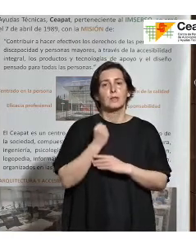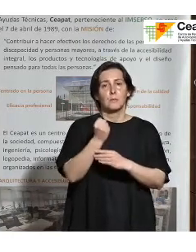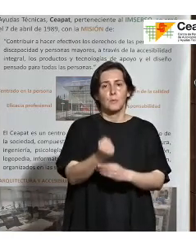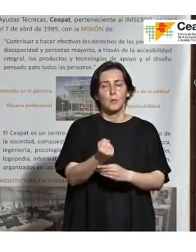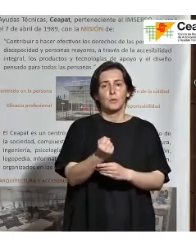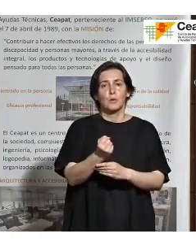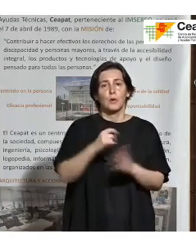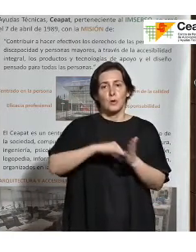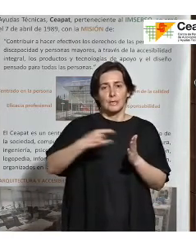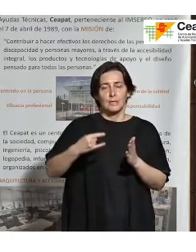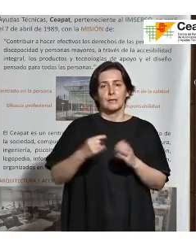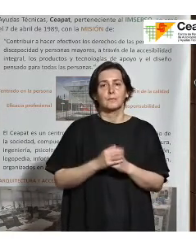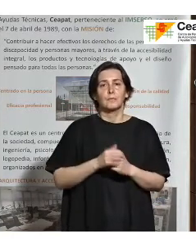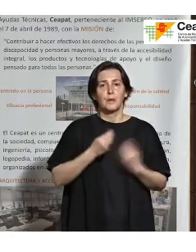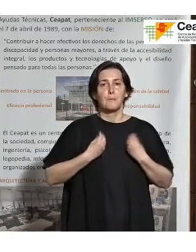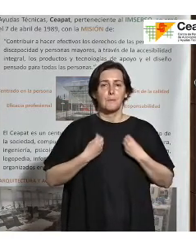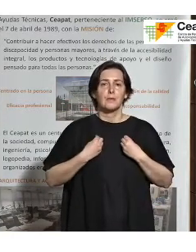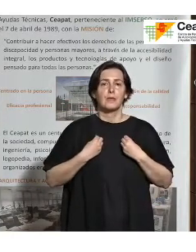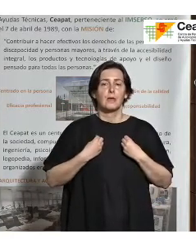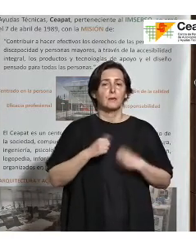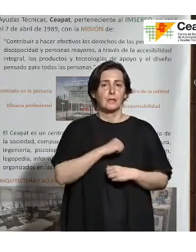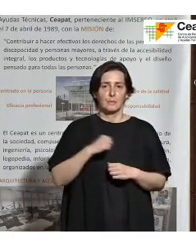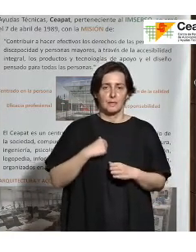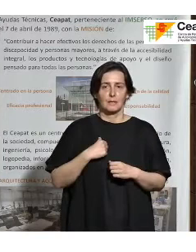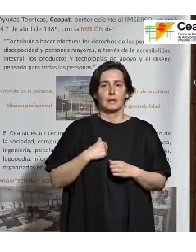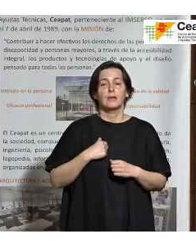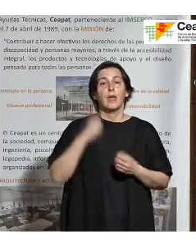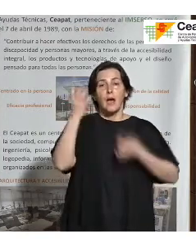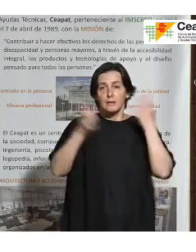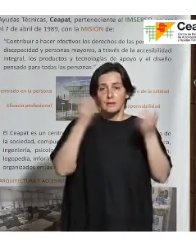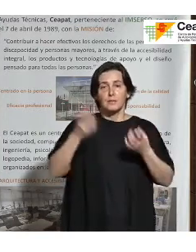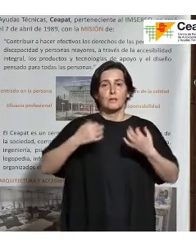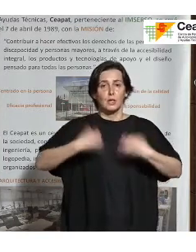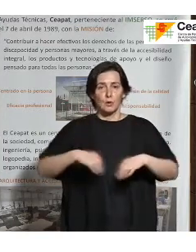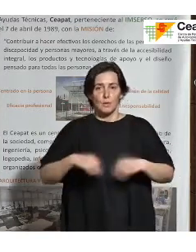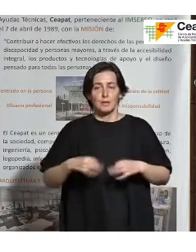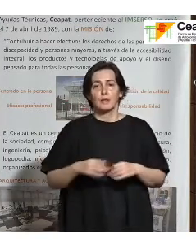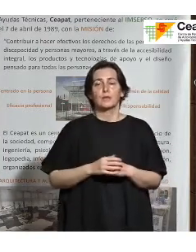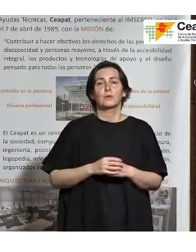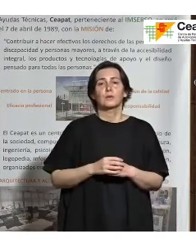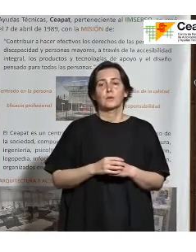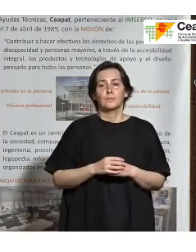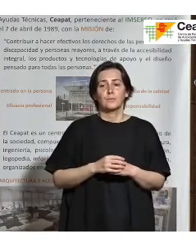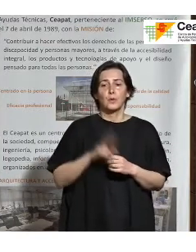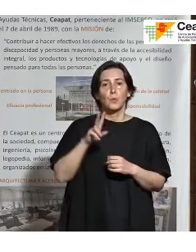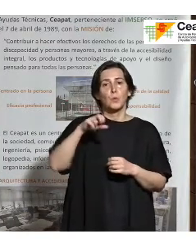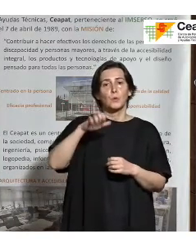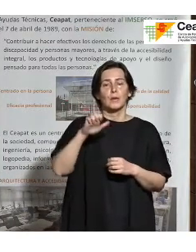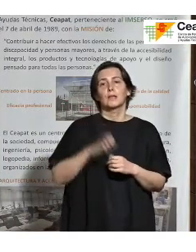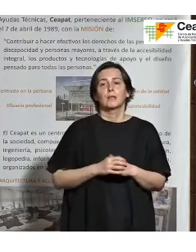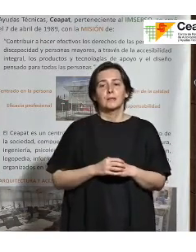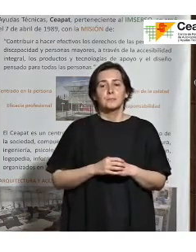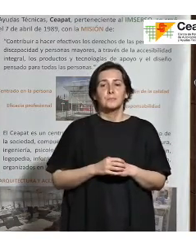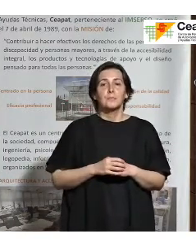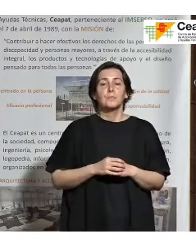TIC a la vida independiente. Participa en actividades de normalización en ISO, ETSI y UNED. Y,